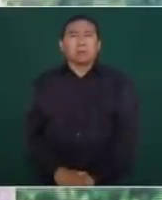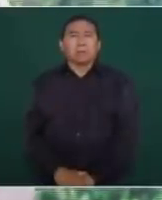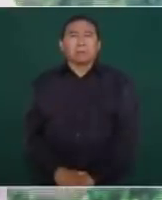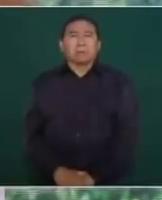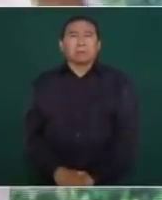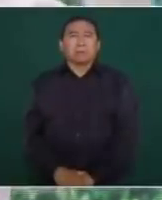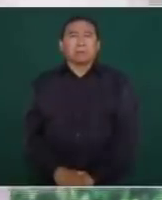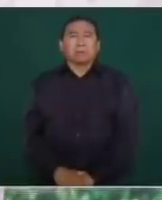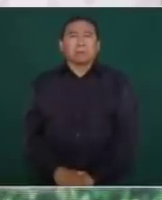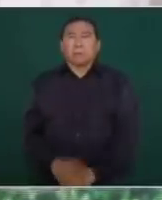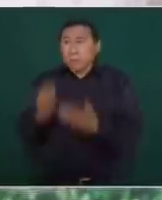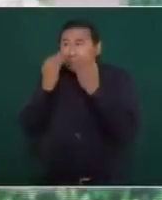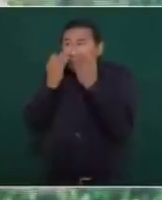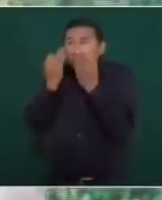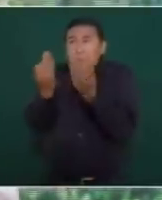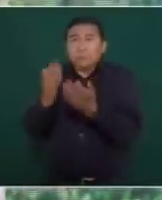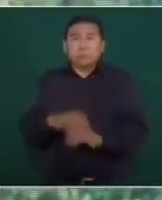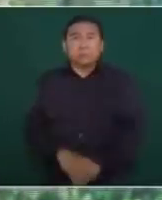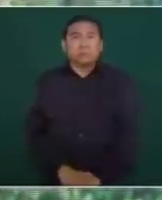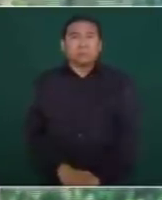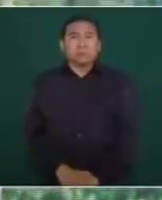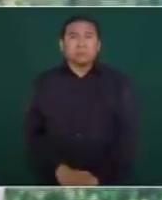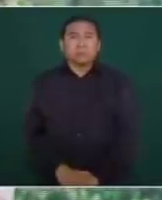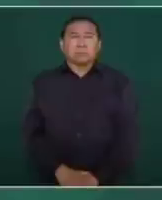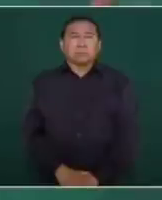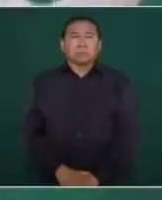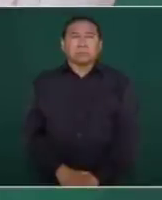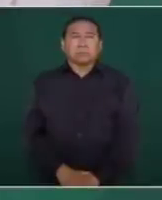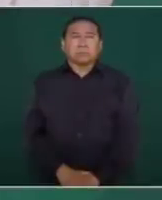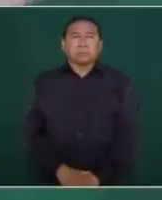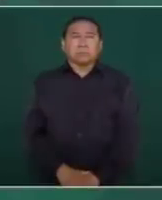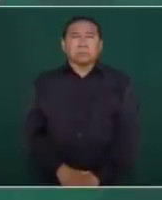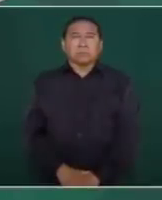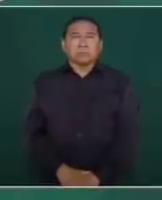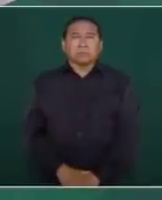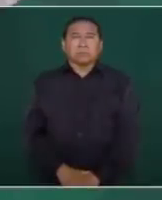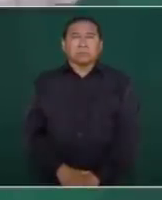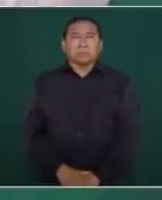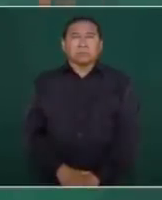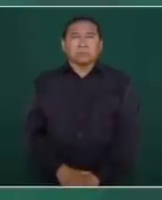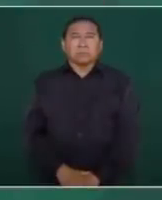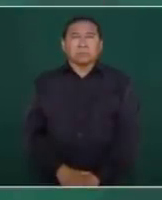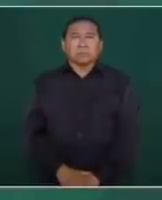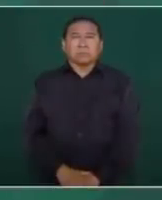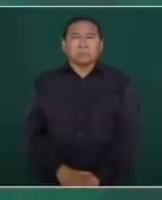¿Qué no han visto lo de